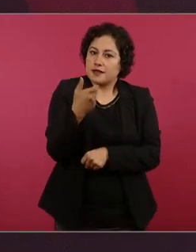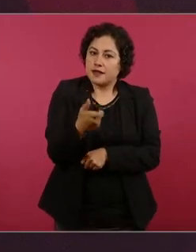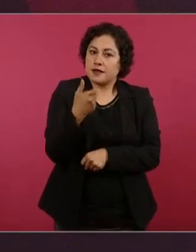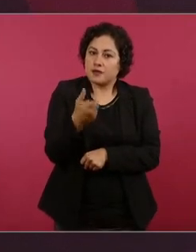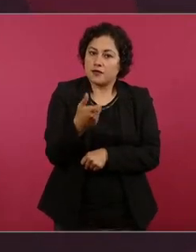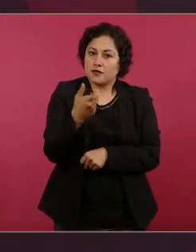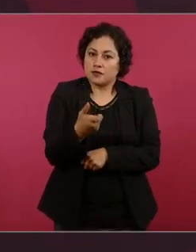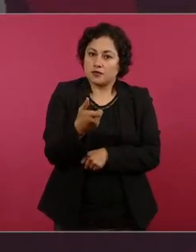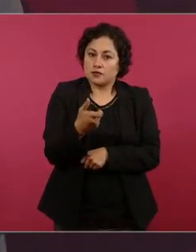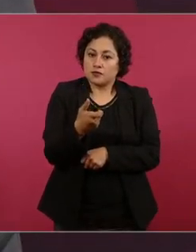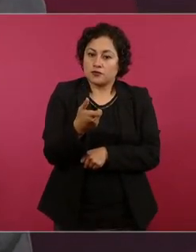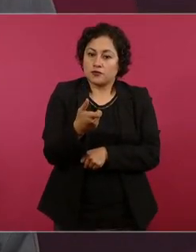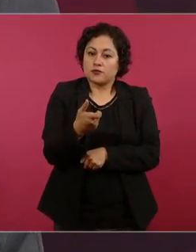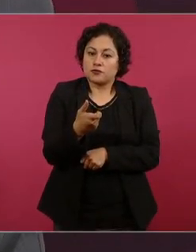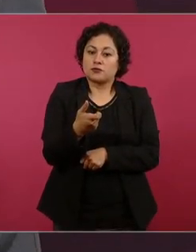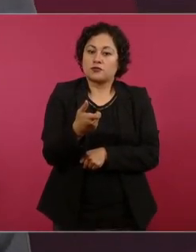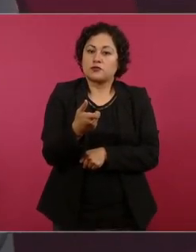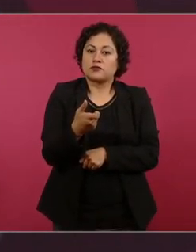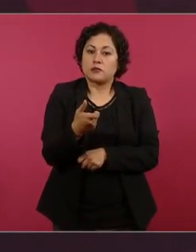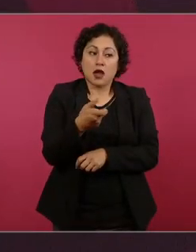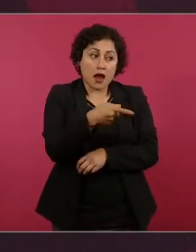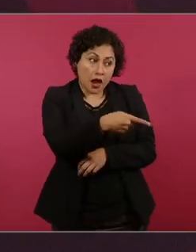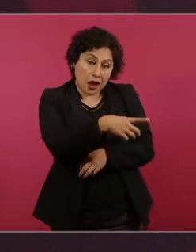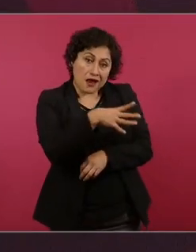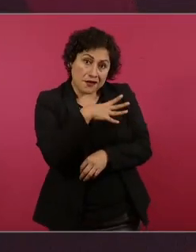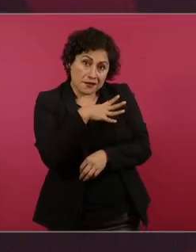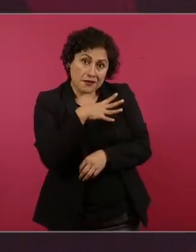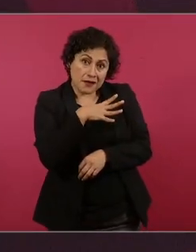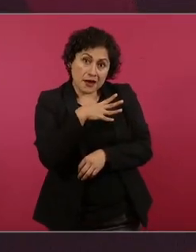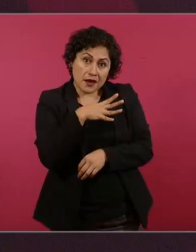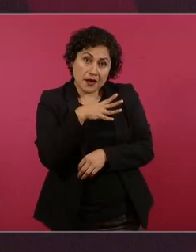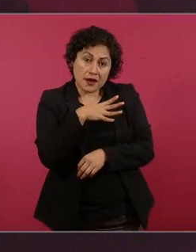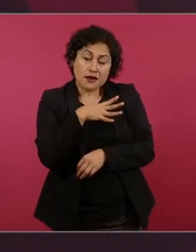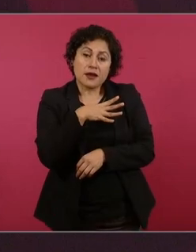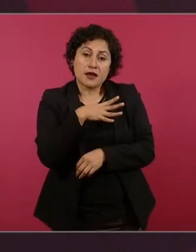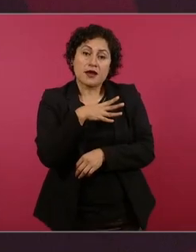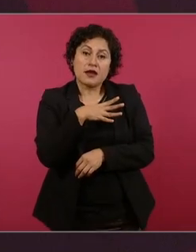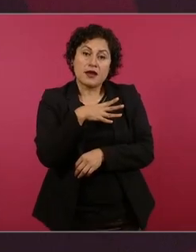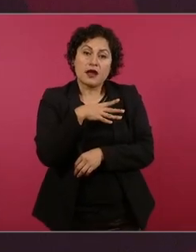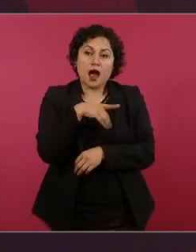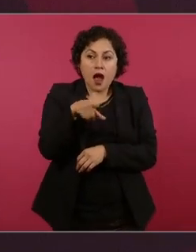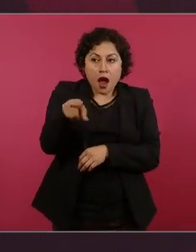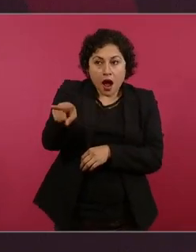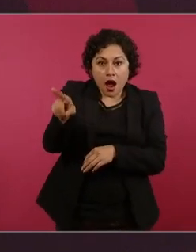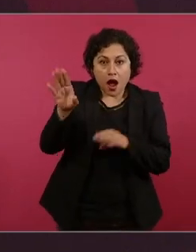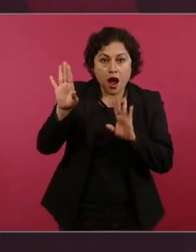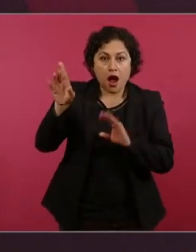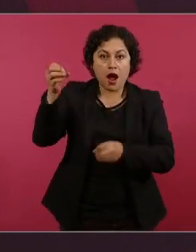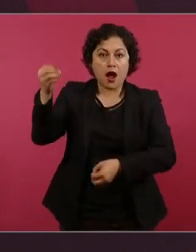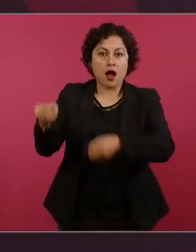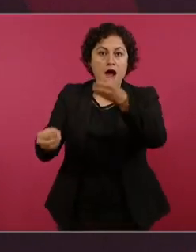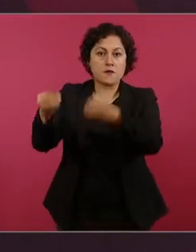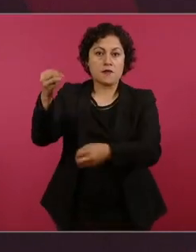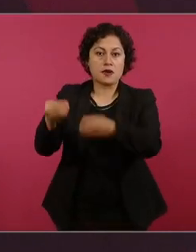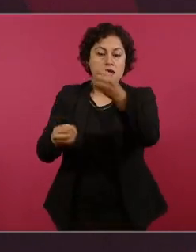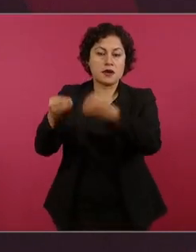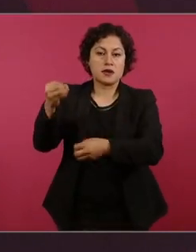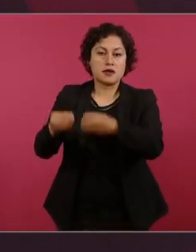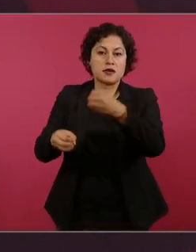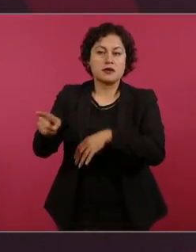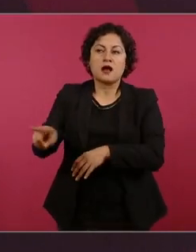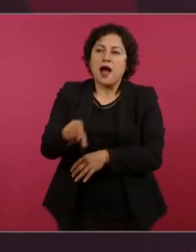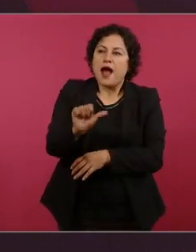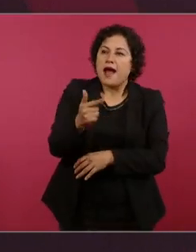guardado en su gaveta el ministro el ministro un señor Aguilar